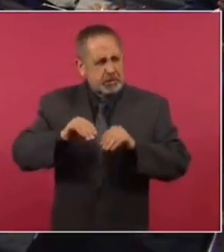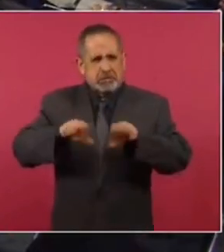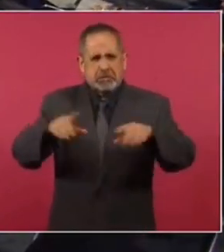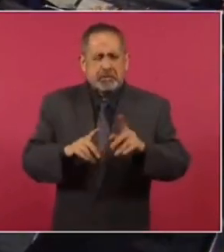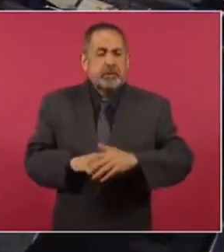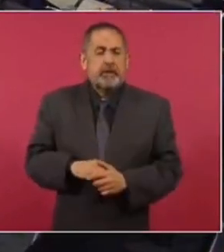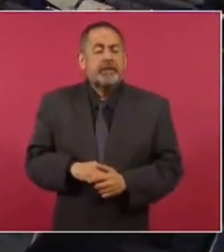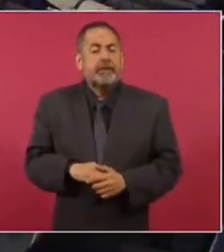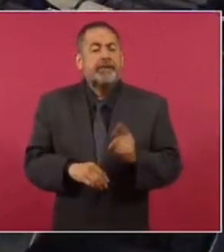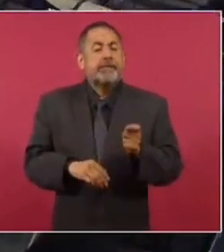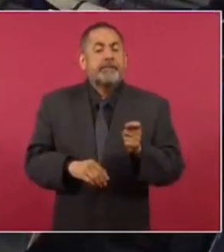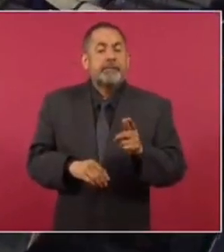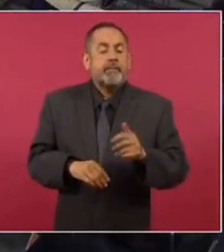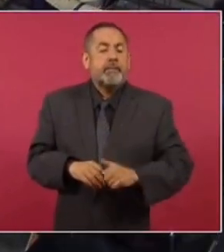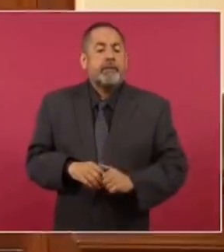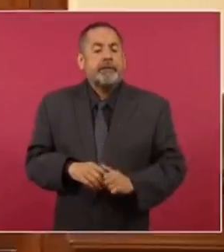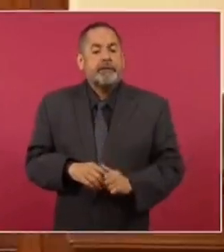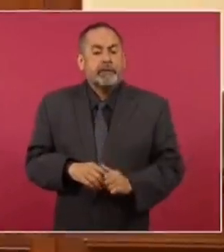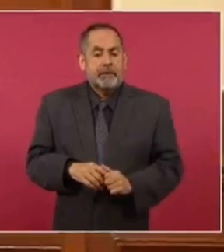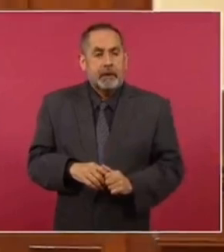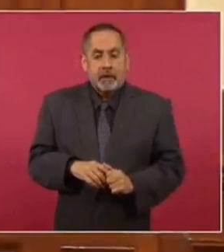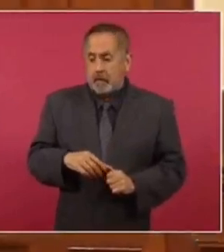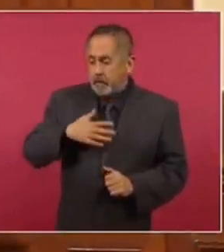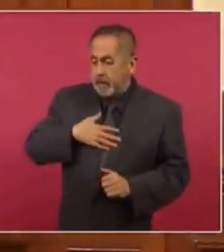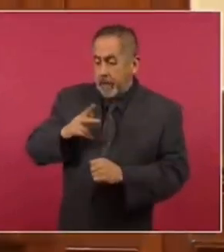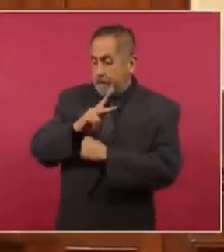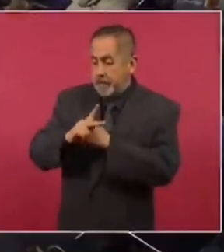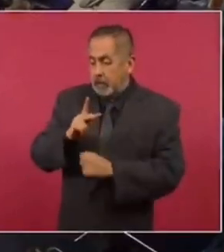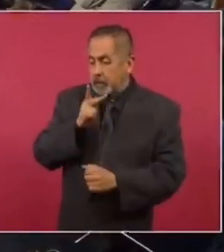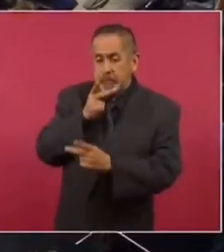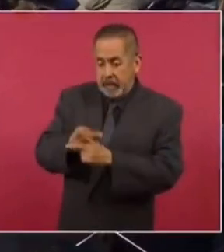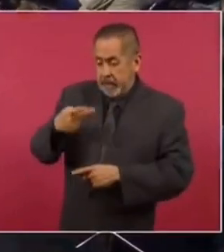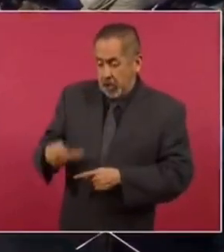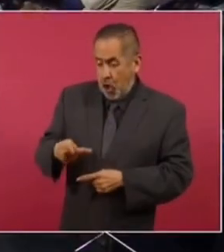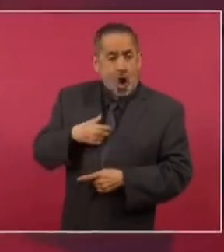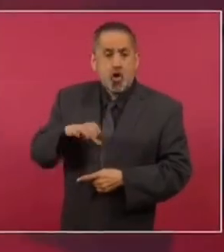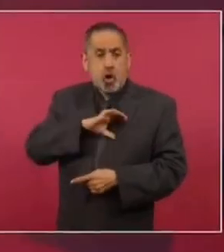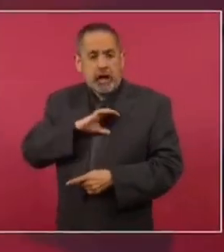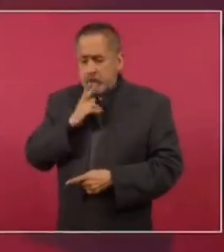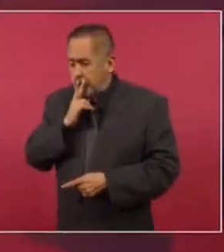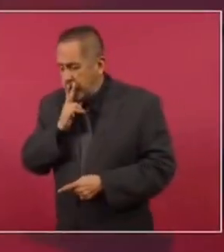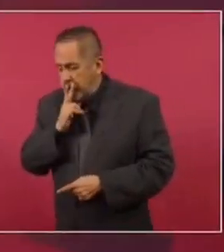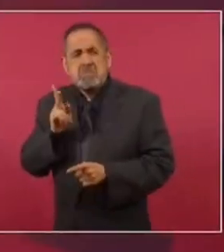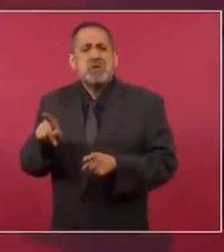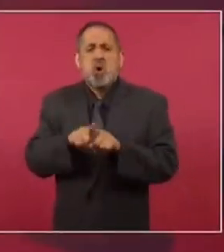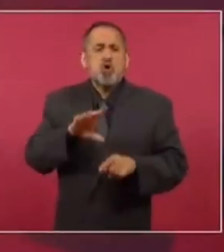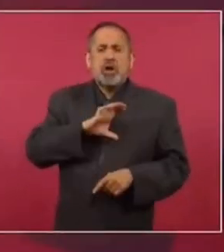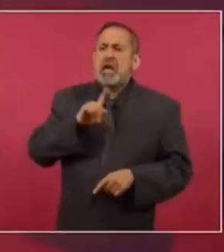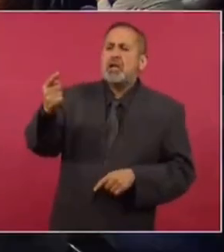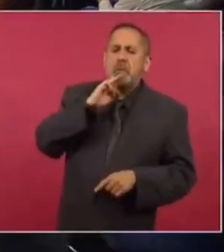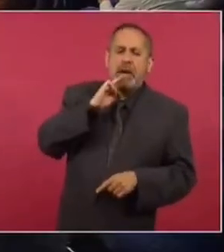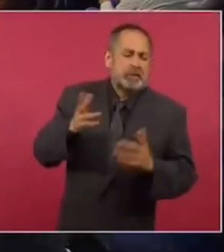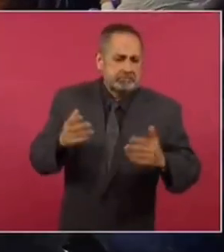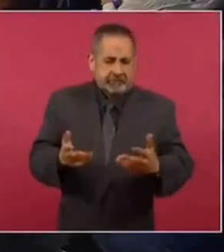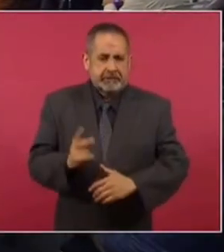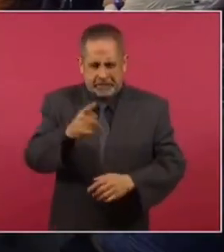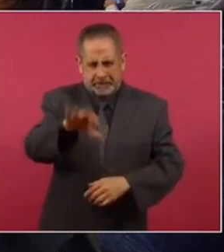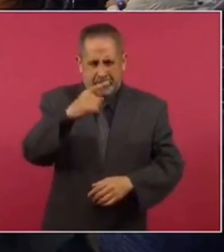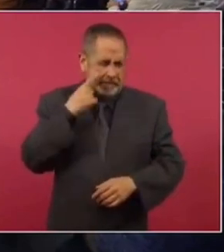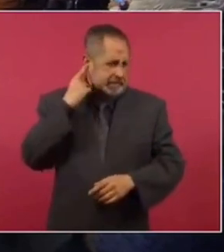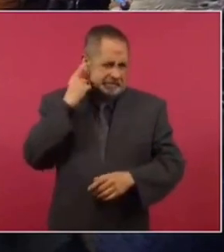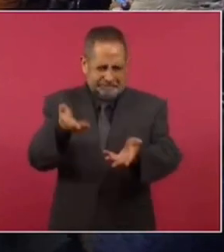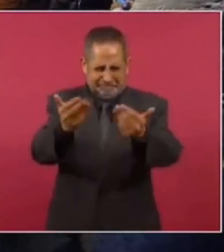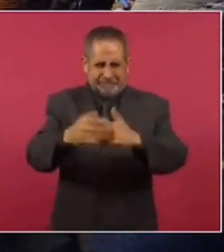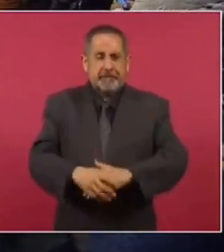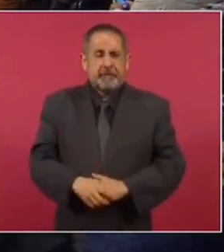El que no quiere a su patria, no quiere a su madre. A ver, búscalo. Producción. Vamos a